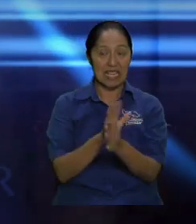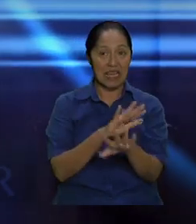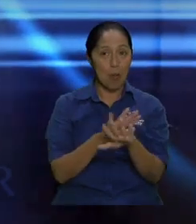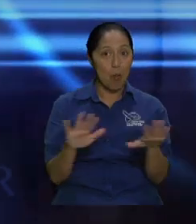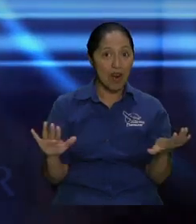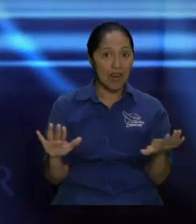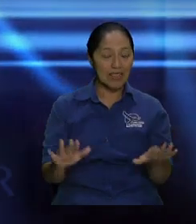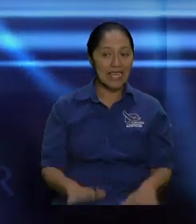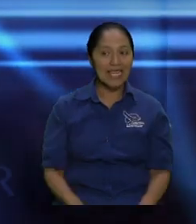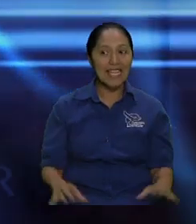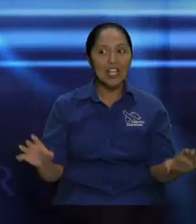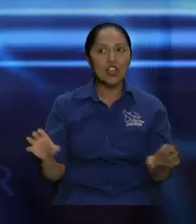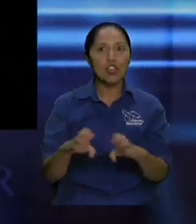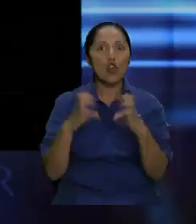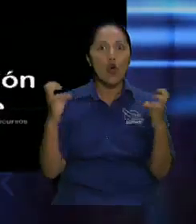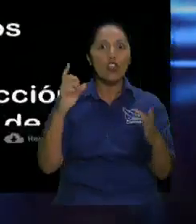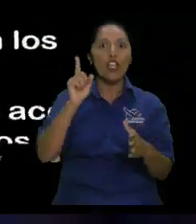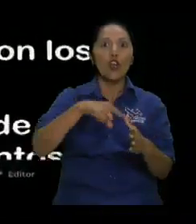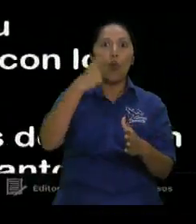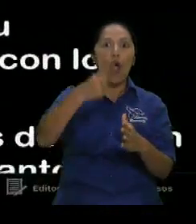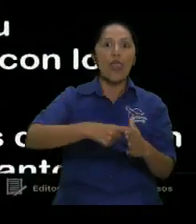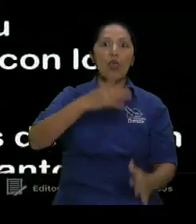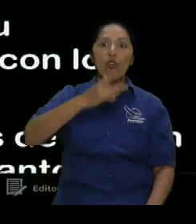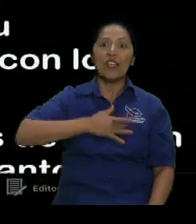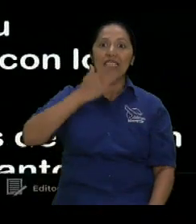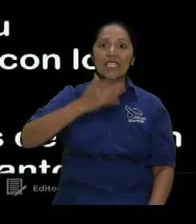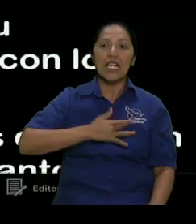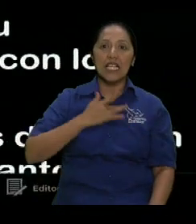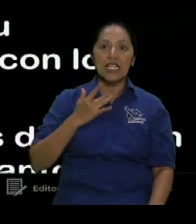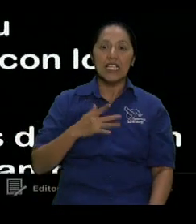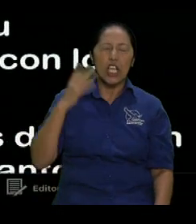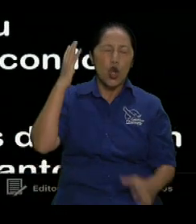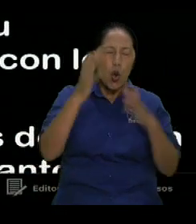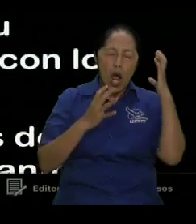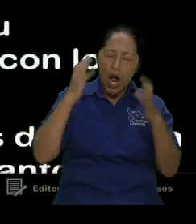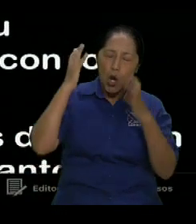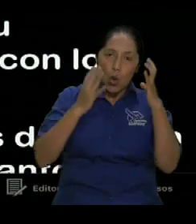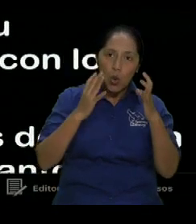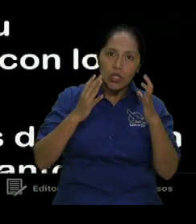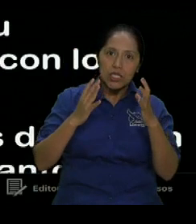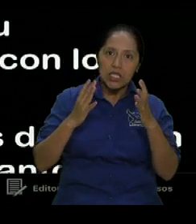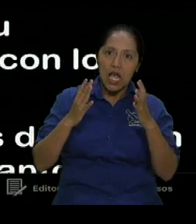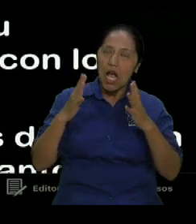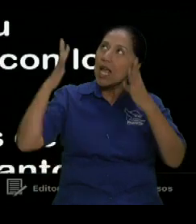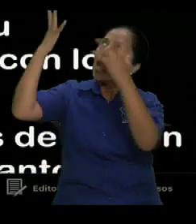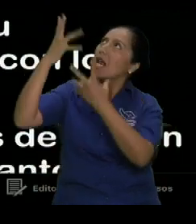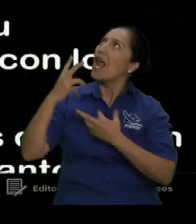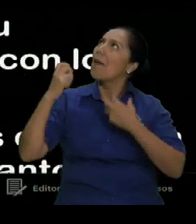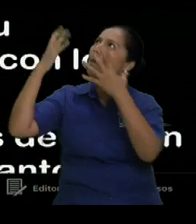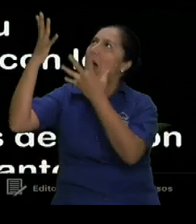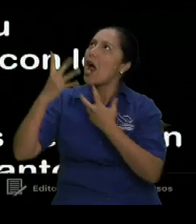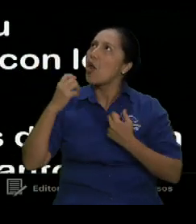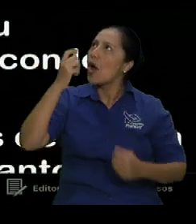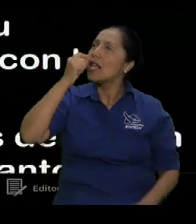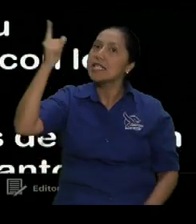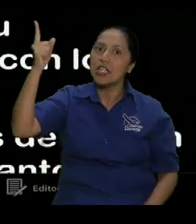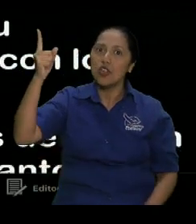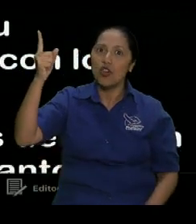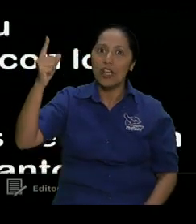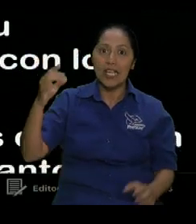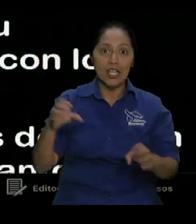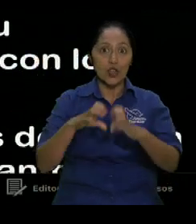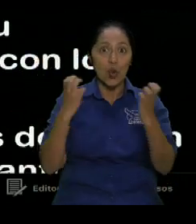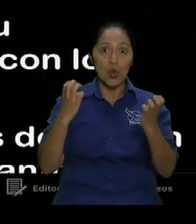entonces en su angustia clamaron al señor y él los salvó de sus aflicciones él envió su palabra